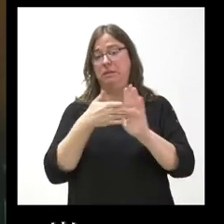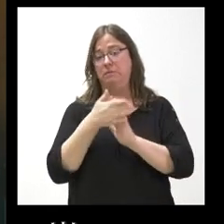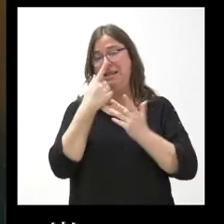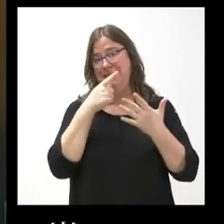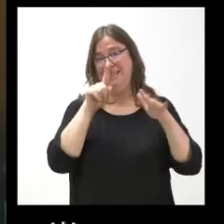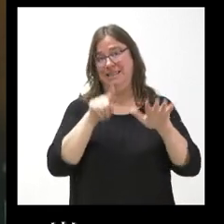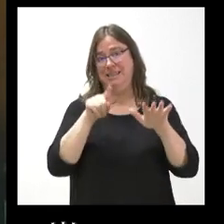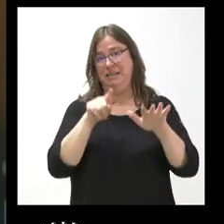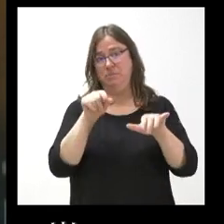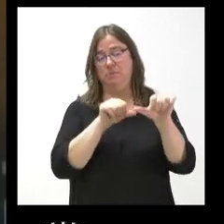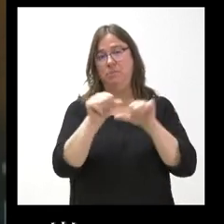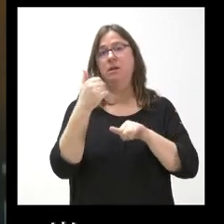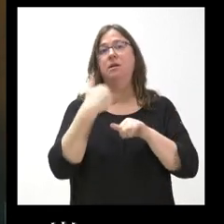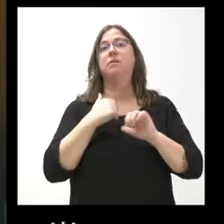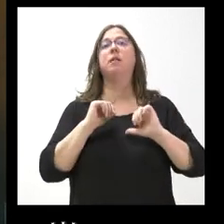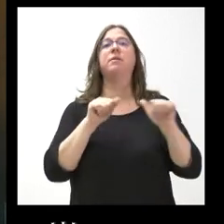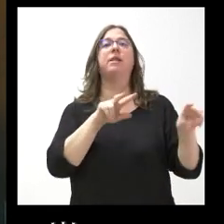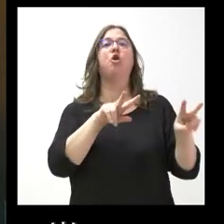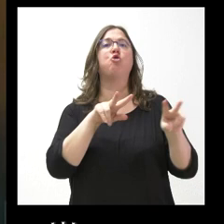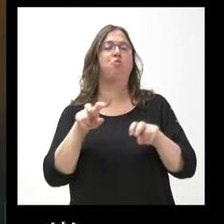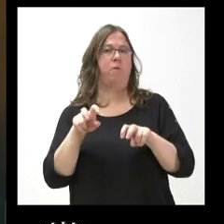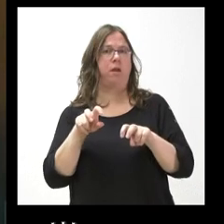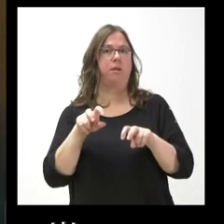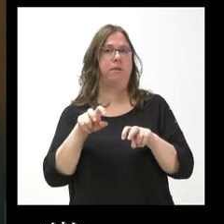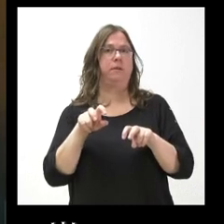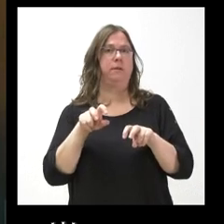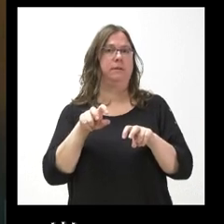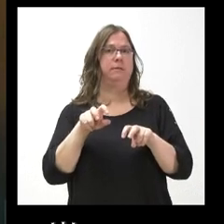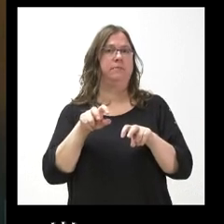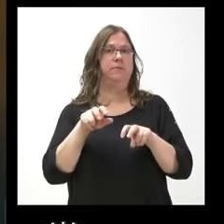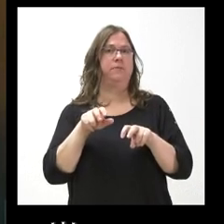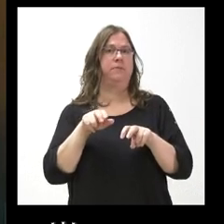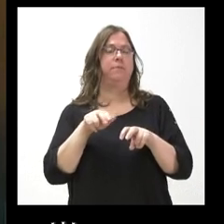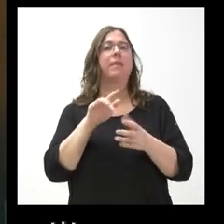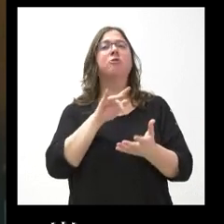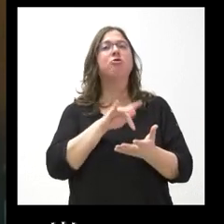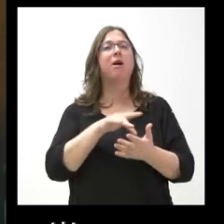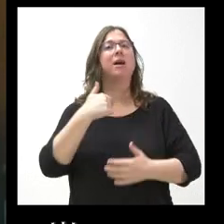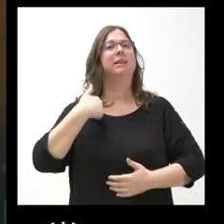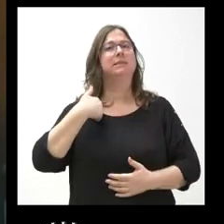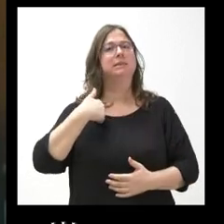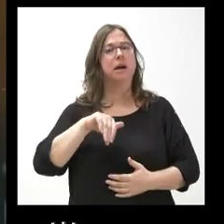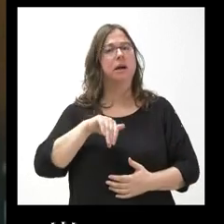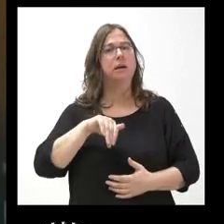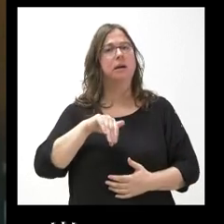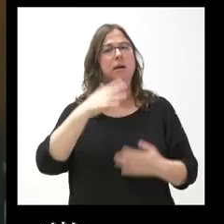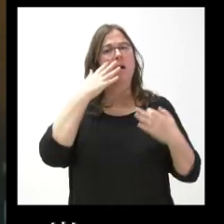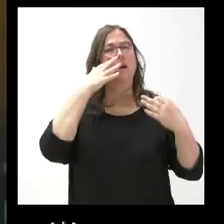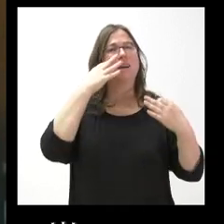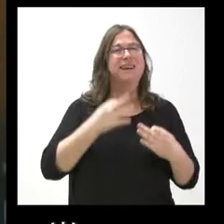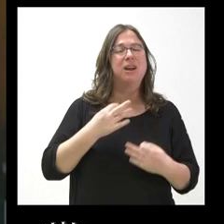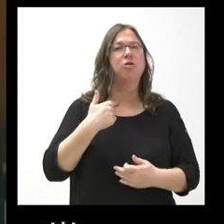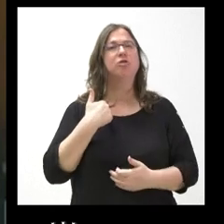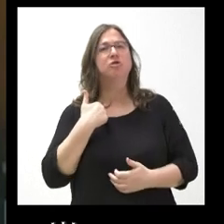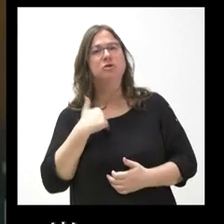entiendo que ya se habrá puesto en marcha una nueva adjudicación, se ubicará ya, creo que es, o querría